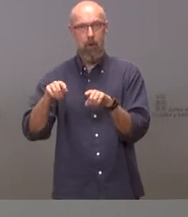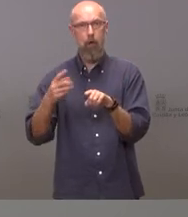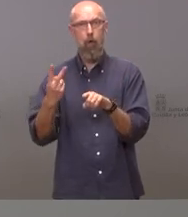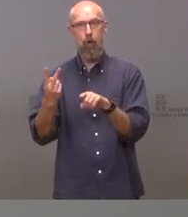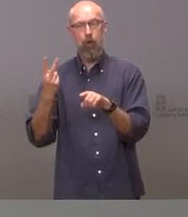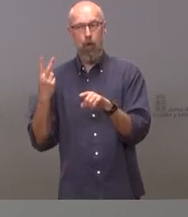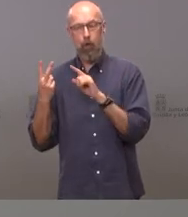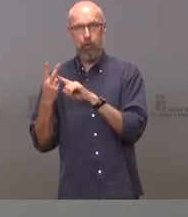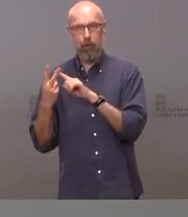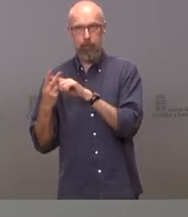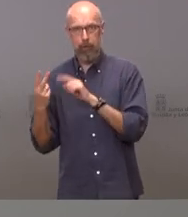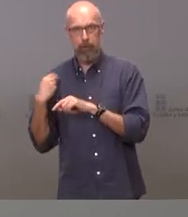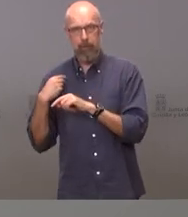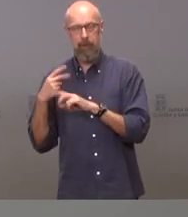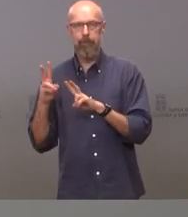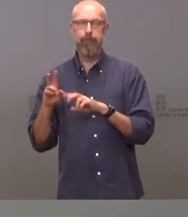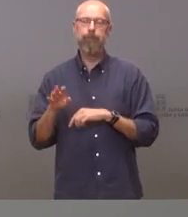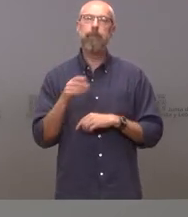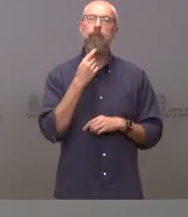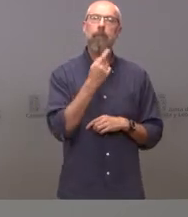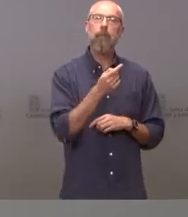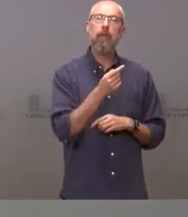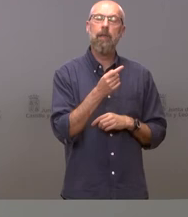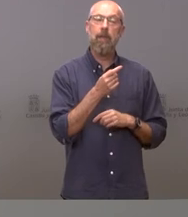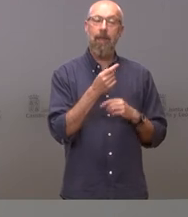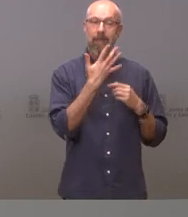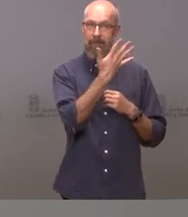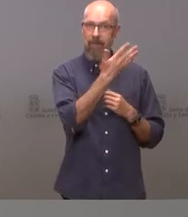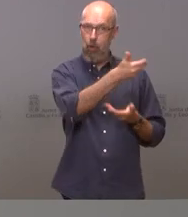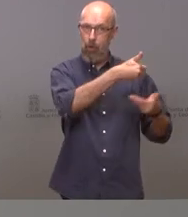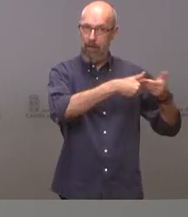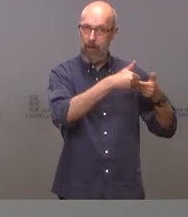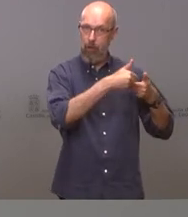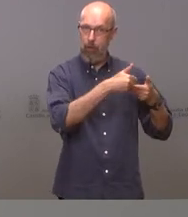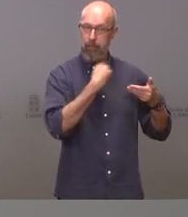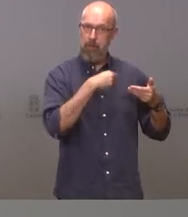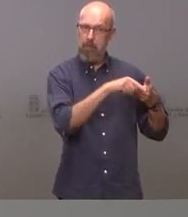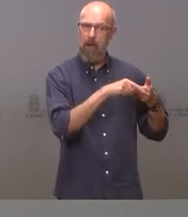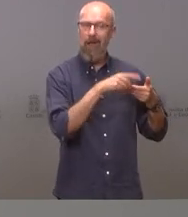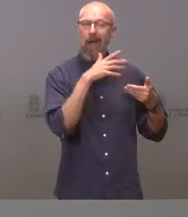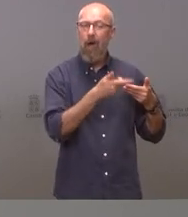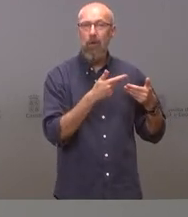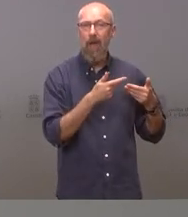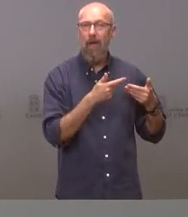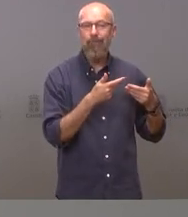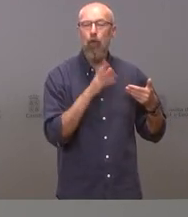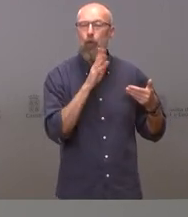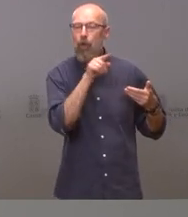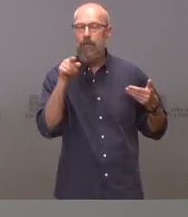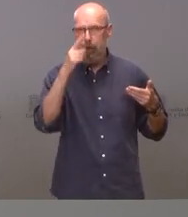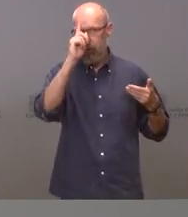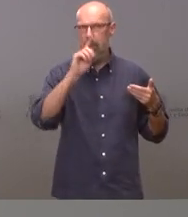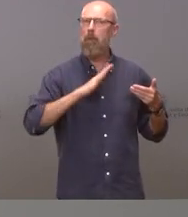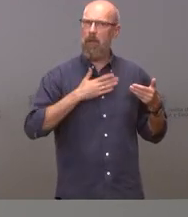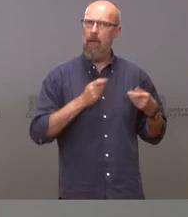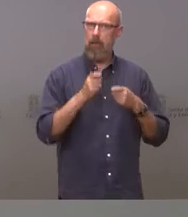sobre la tramitación de los expedientes de los cinco expedientes en este momento concreto no tengo la información pero se la facilitaremos esta misma mañana